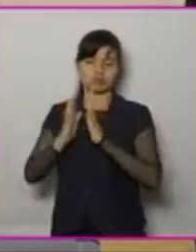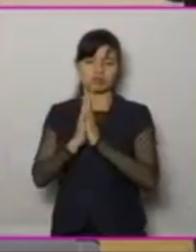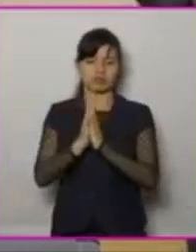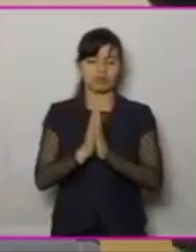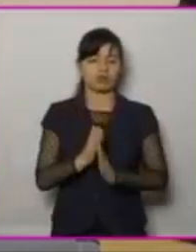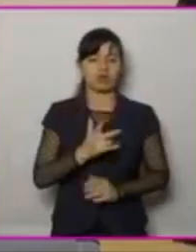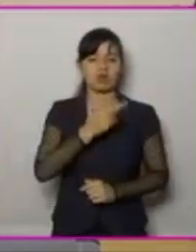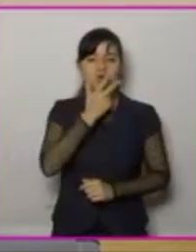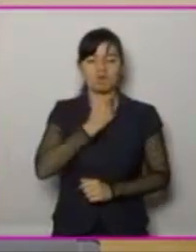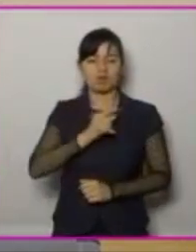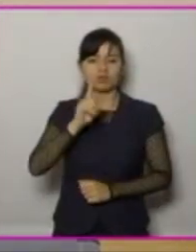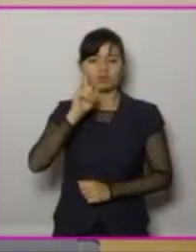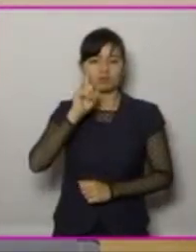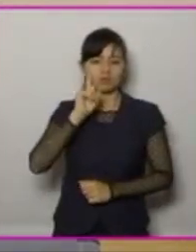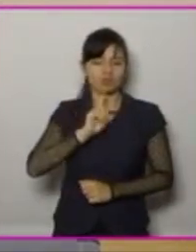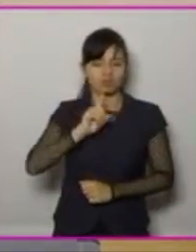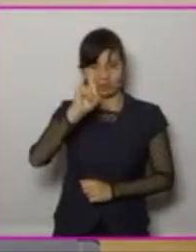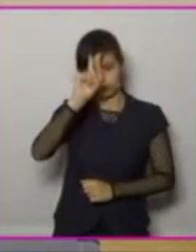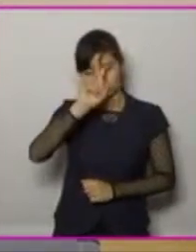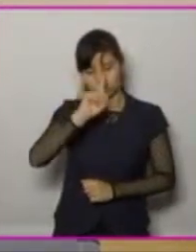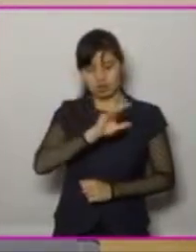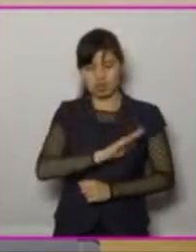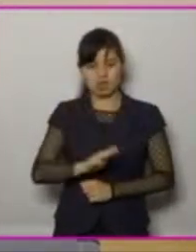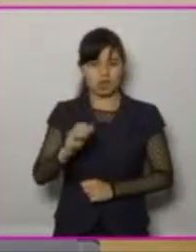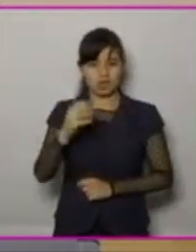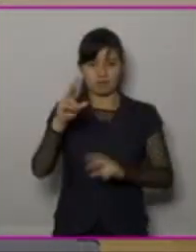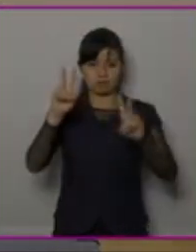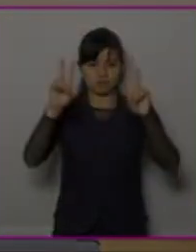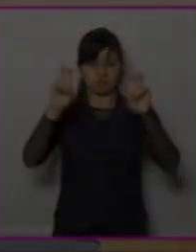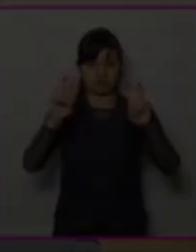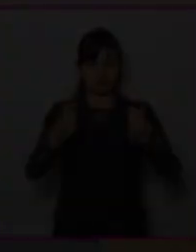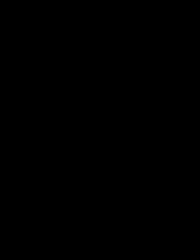extraordinaria para la gobernatura del estado de Puebla. Notimex